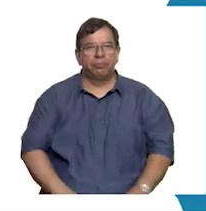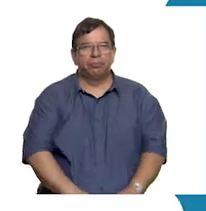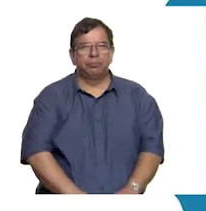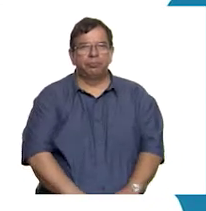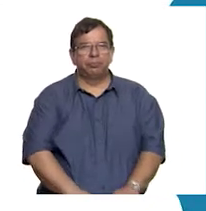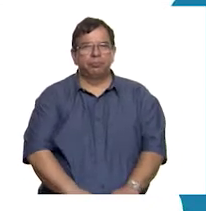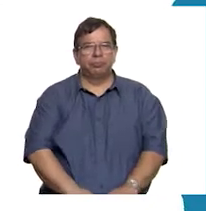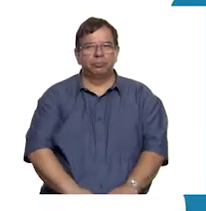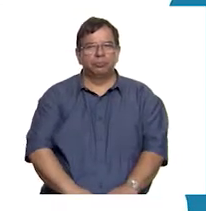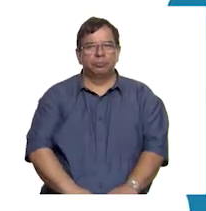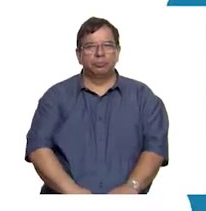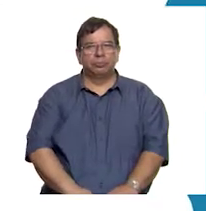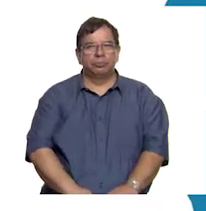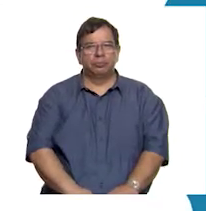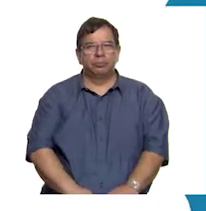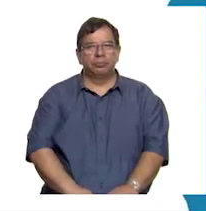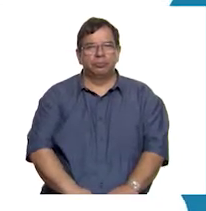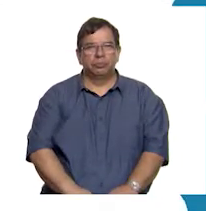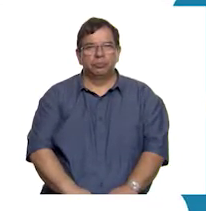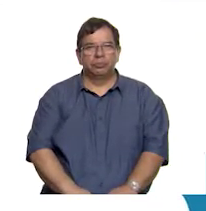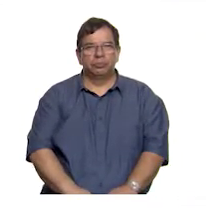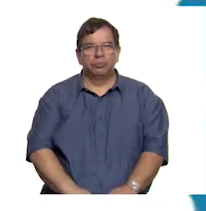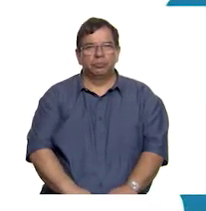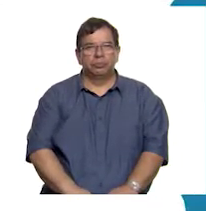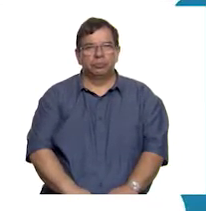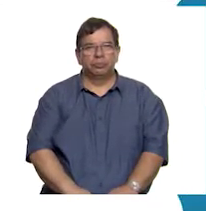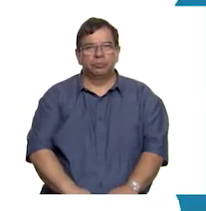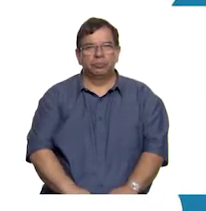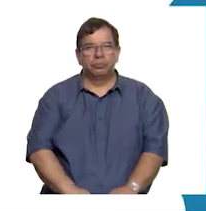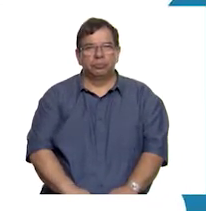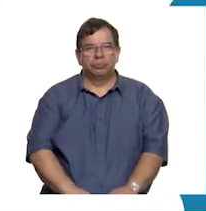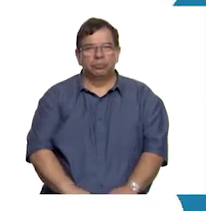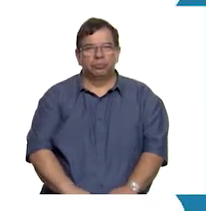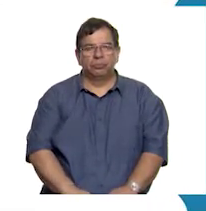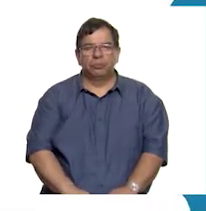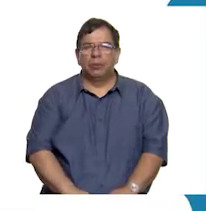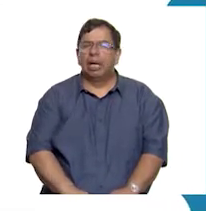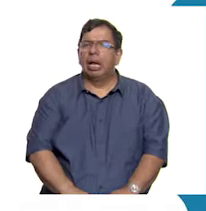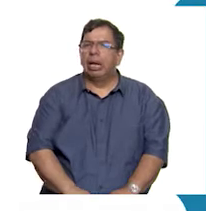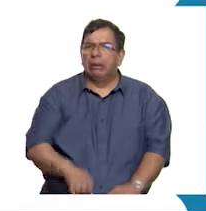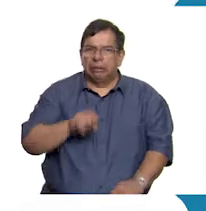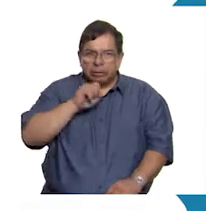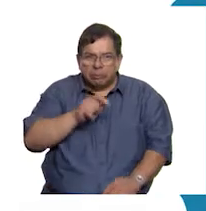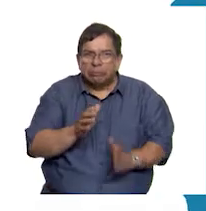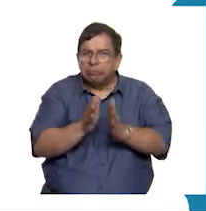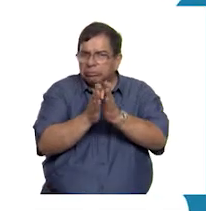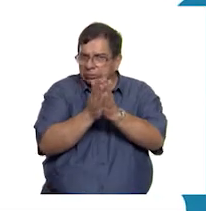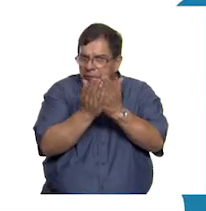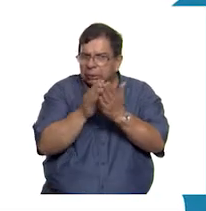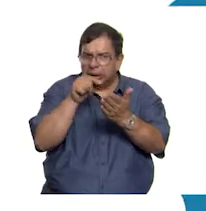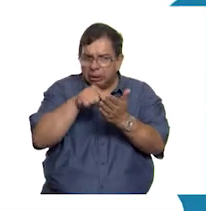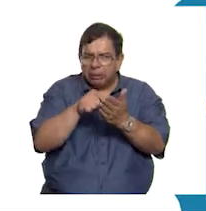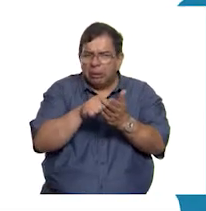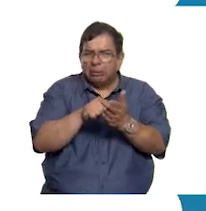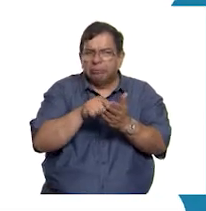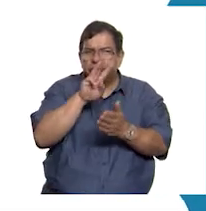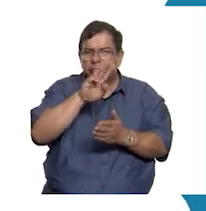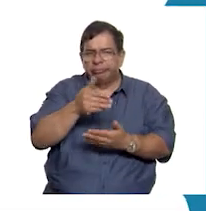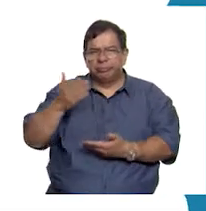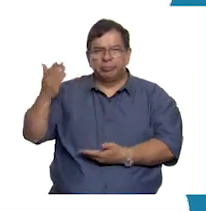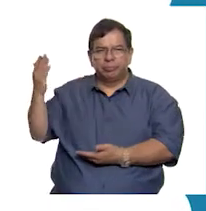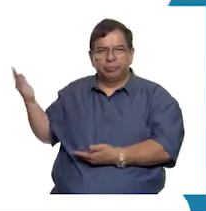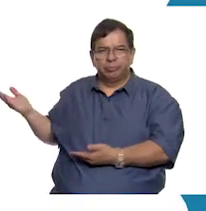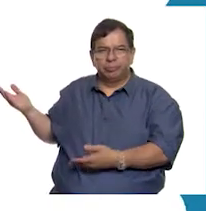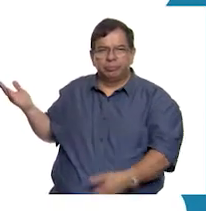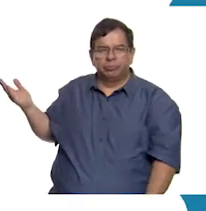5541-7204-13 con 100 líneas. También puedes encontrar los libros de texto en la página con aliteg